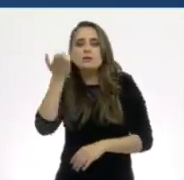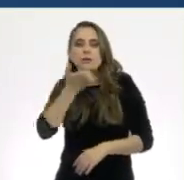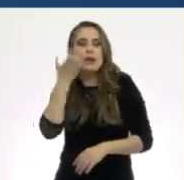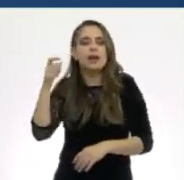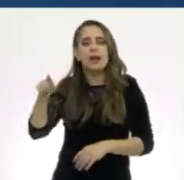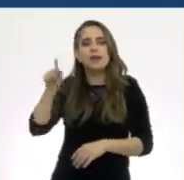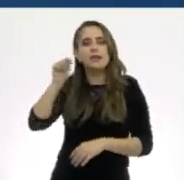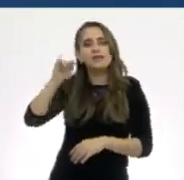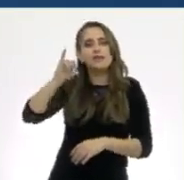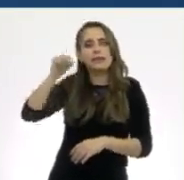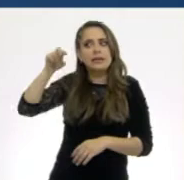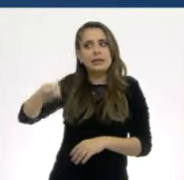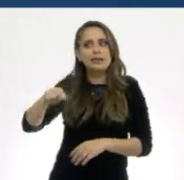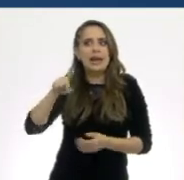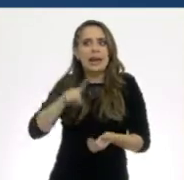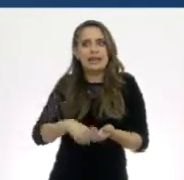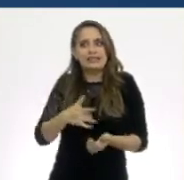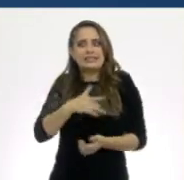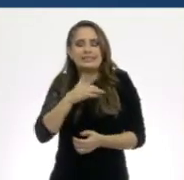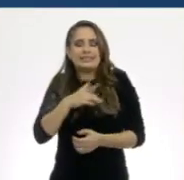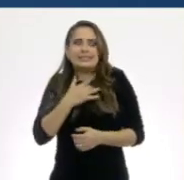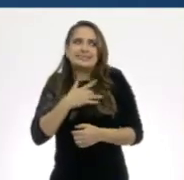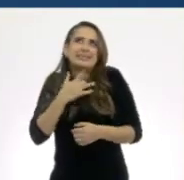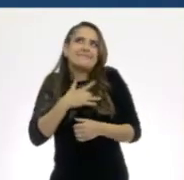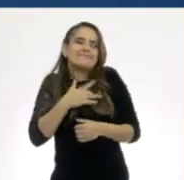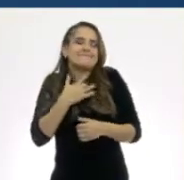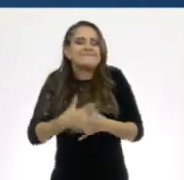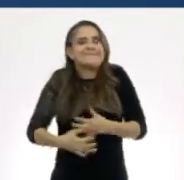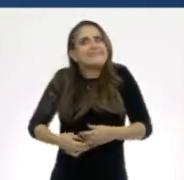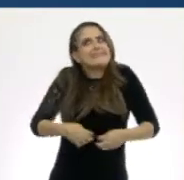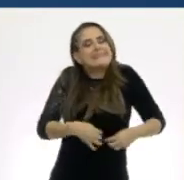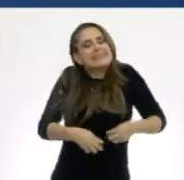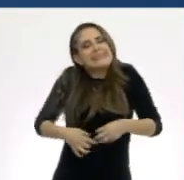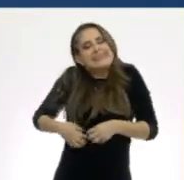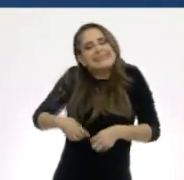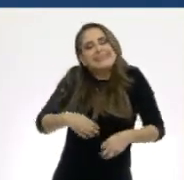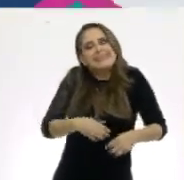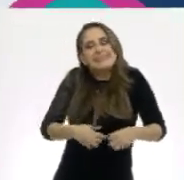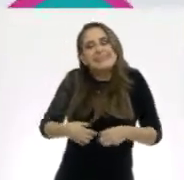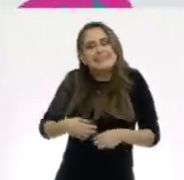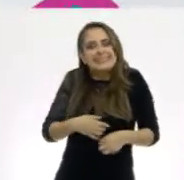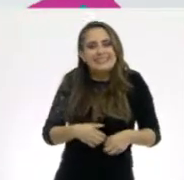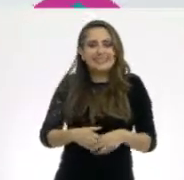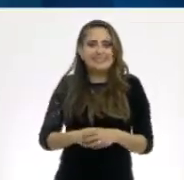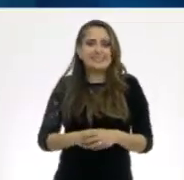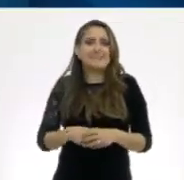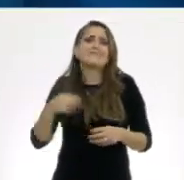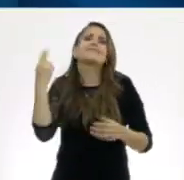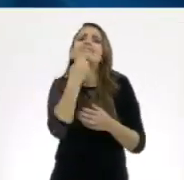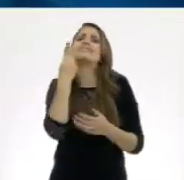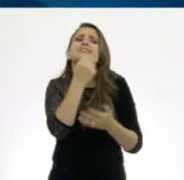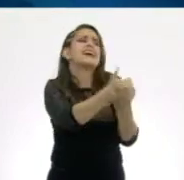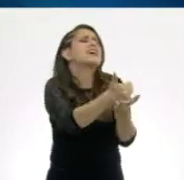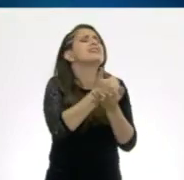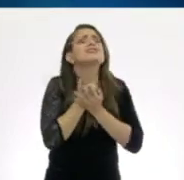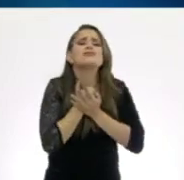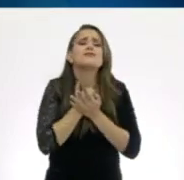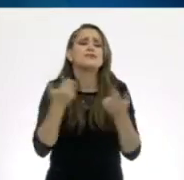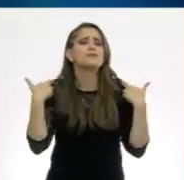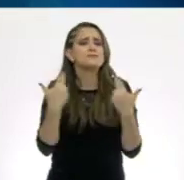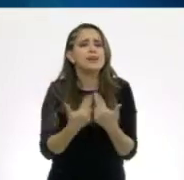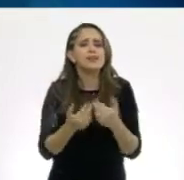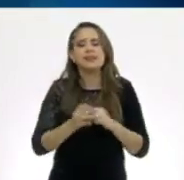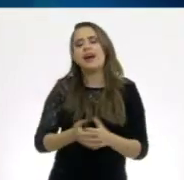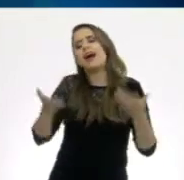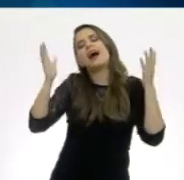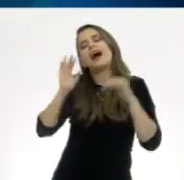y sentí como maripositas en el estómago. ¡Necesito ayuda, maestra! ¡Ay,